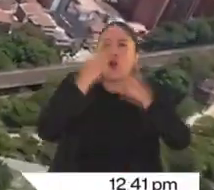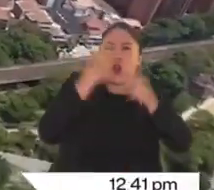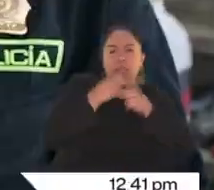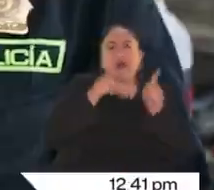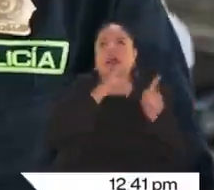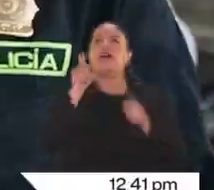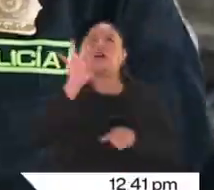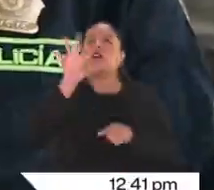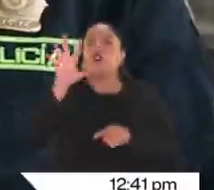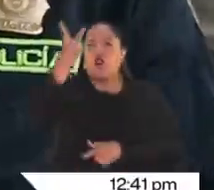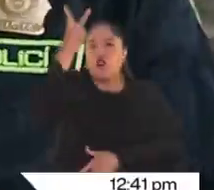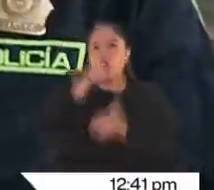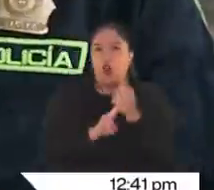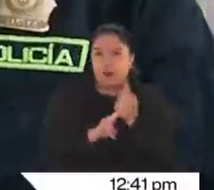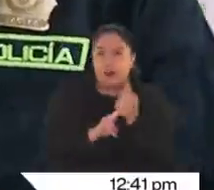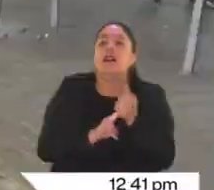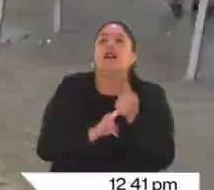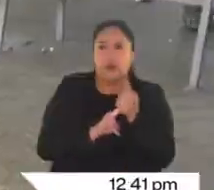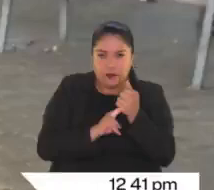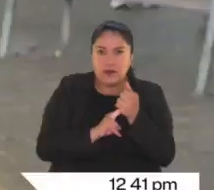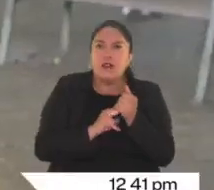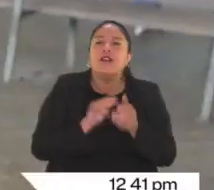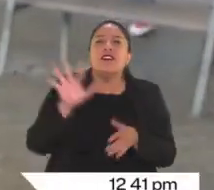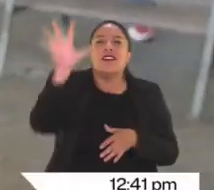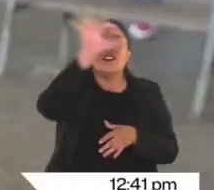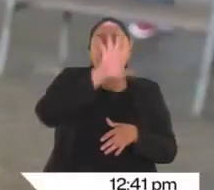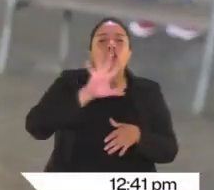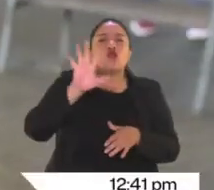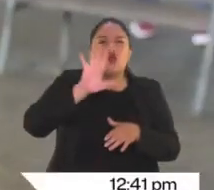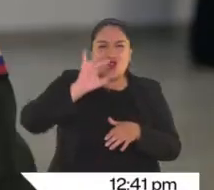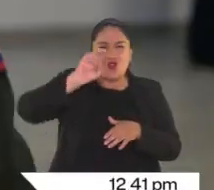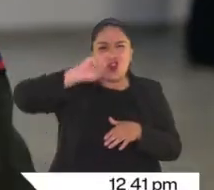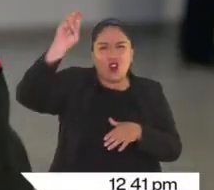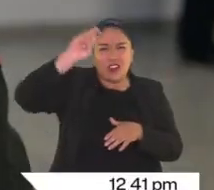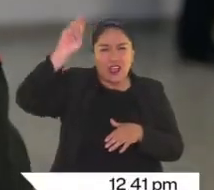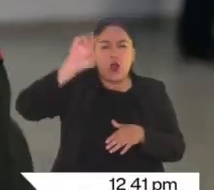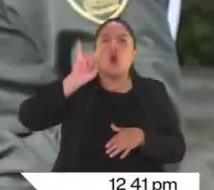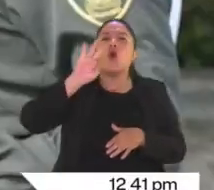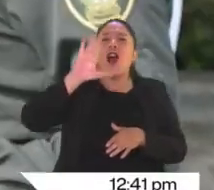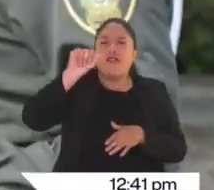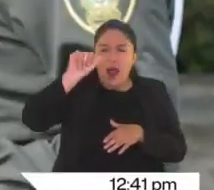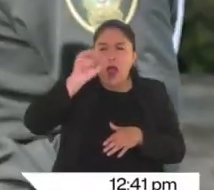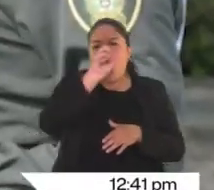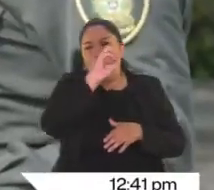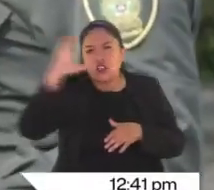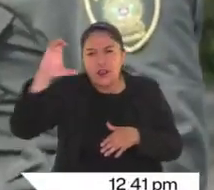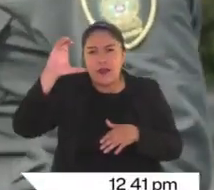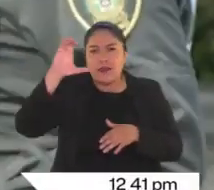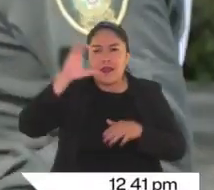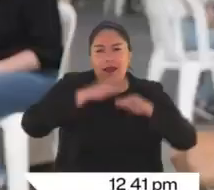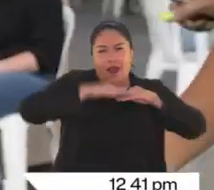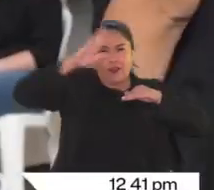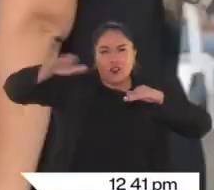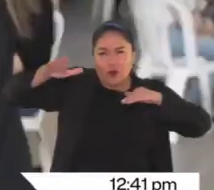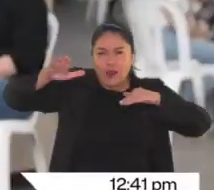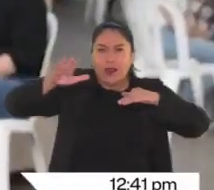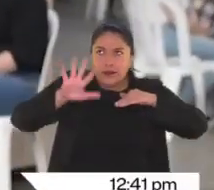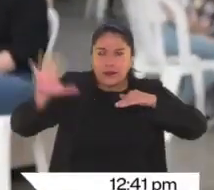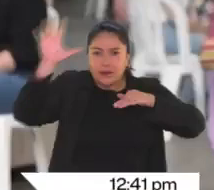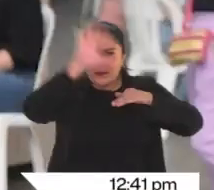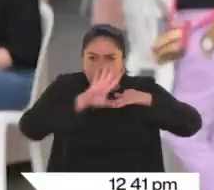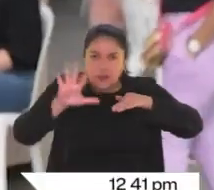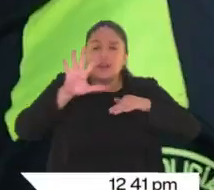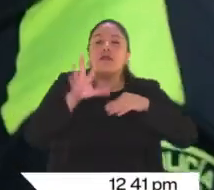condiciones y están ubicados en las regiones del nordeste, Urabá, norte y occidente de Antioquia. Además, 68